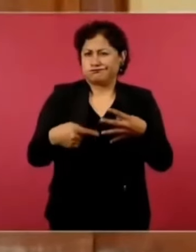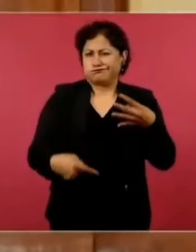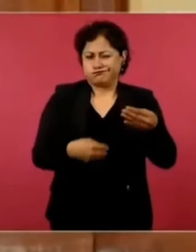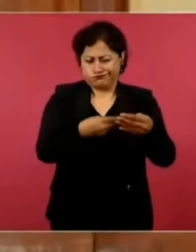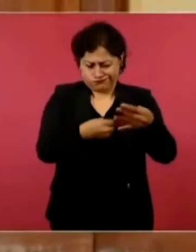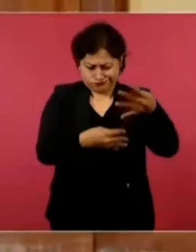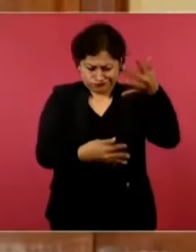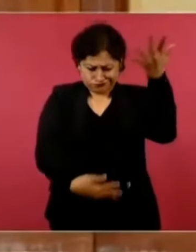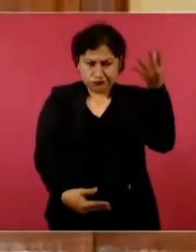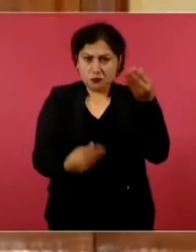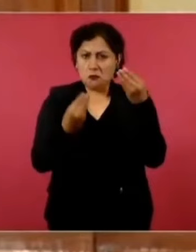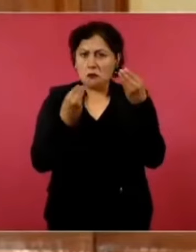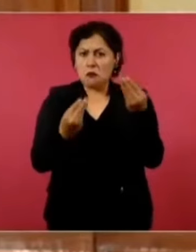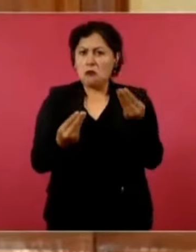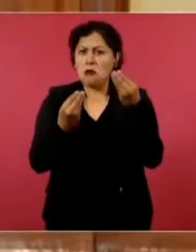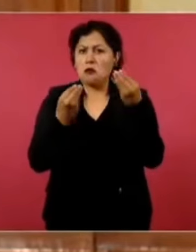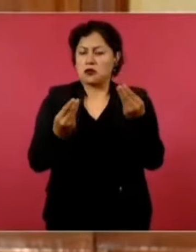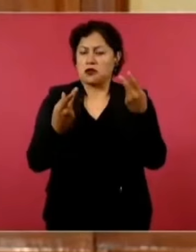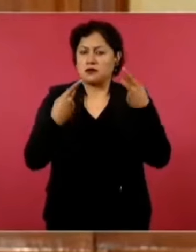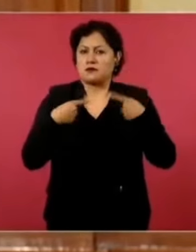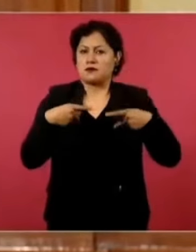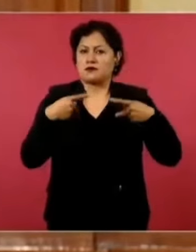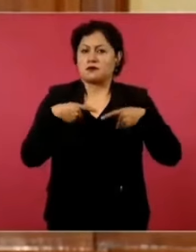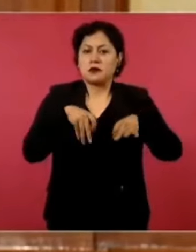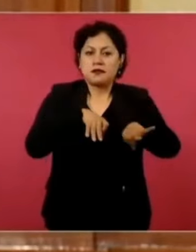periodistas.